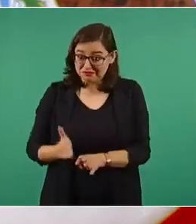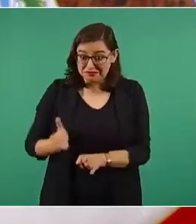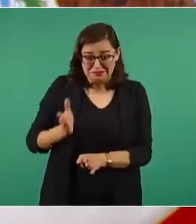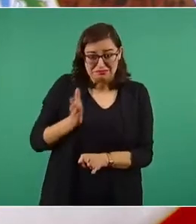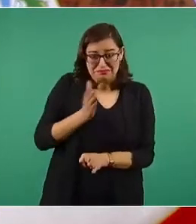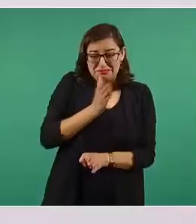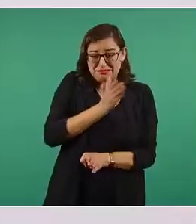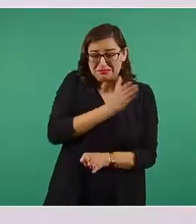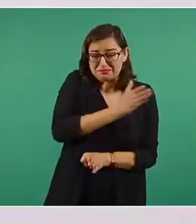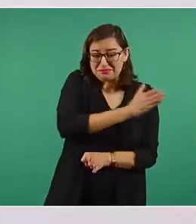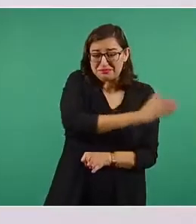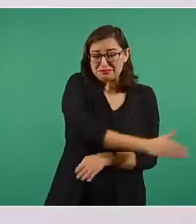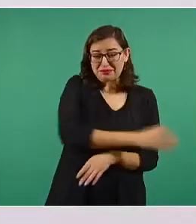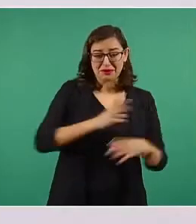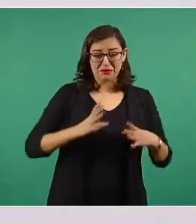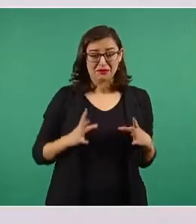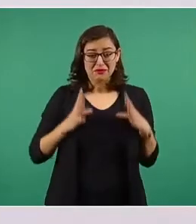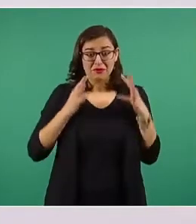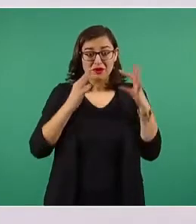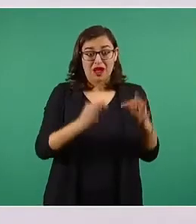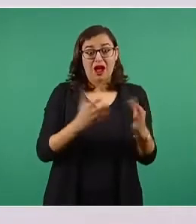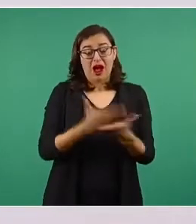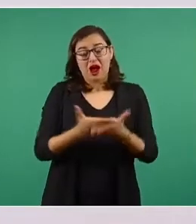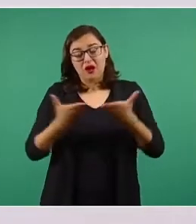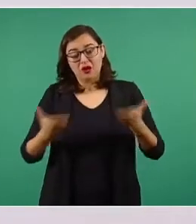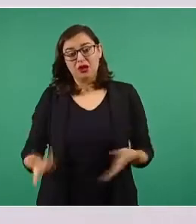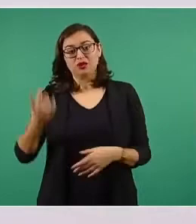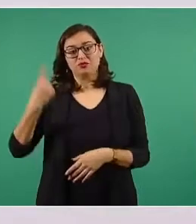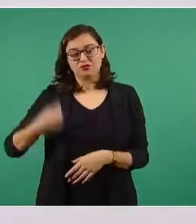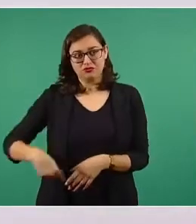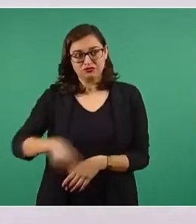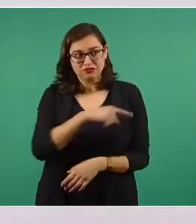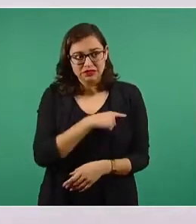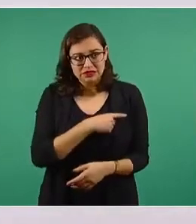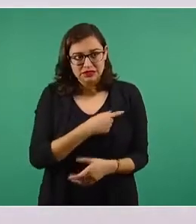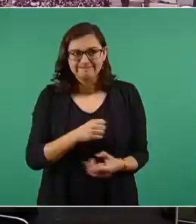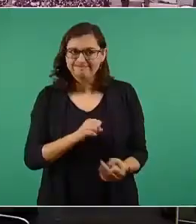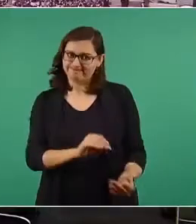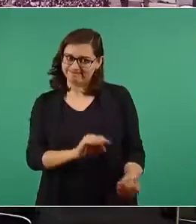los que estamos enfrentando,